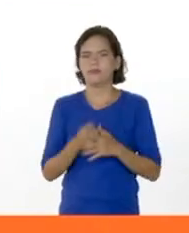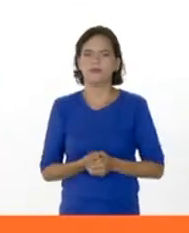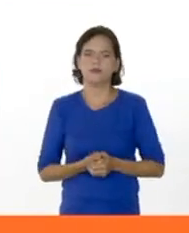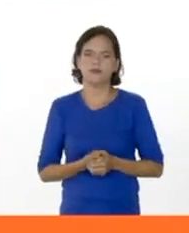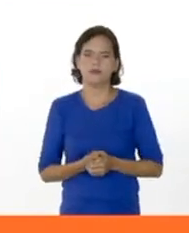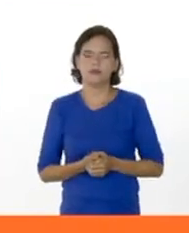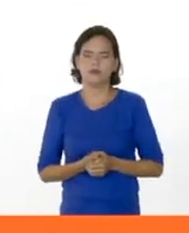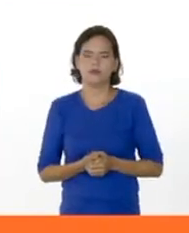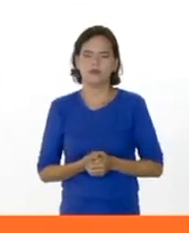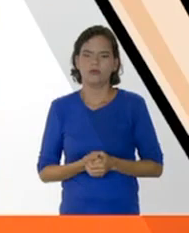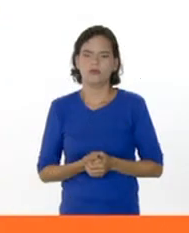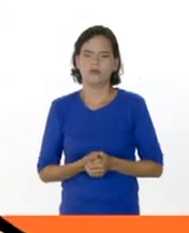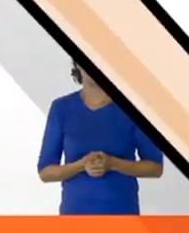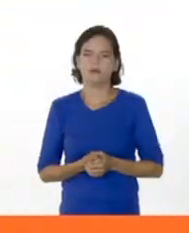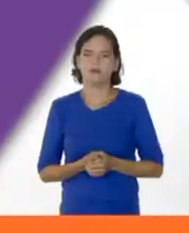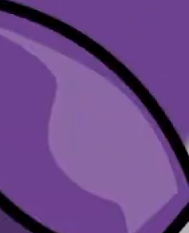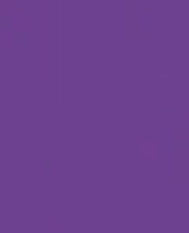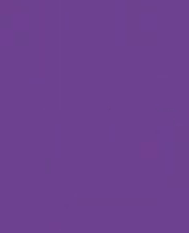Chao, muchachos. Chelina.